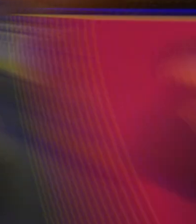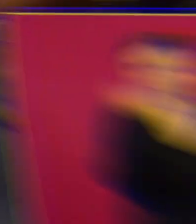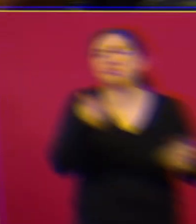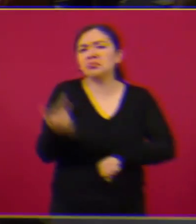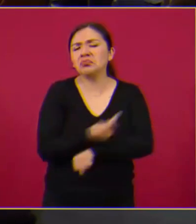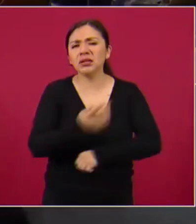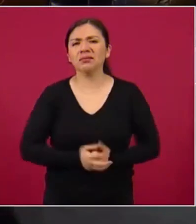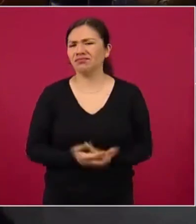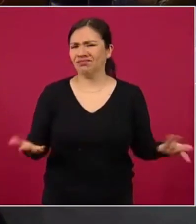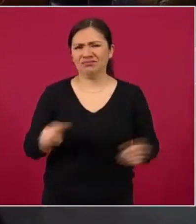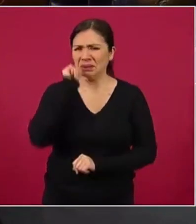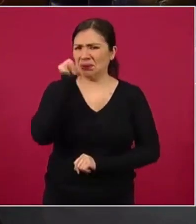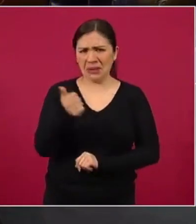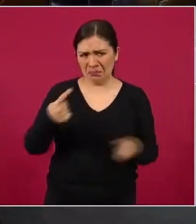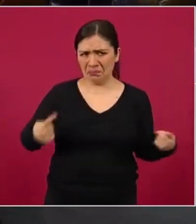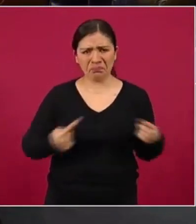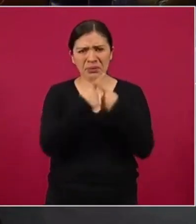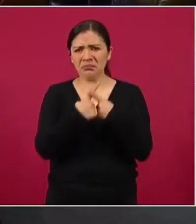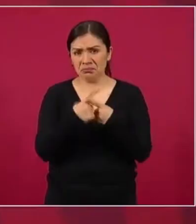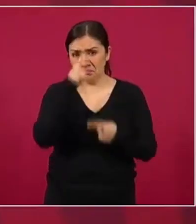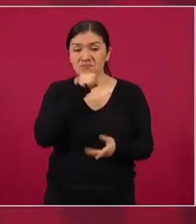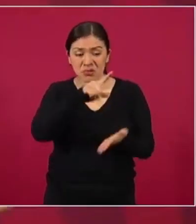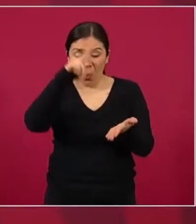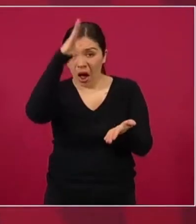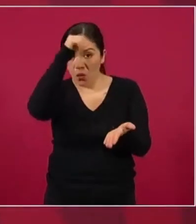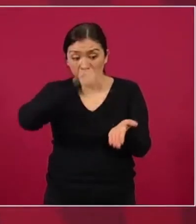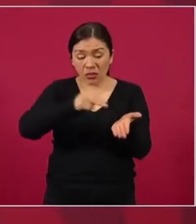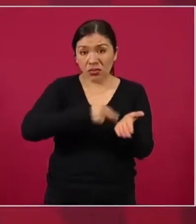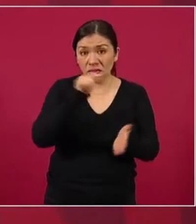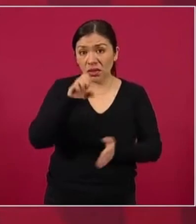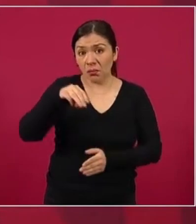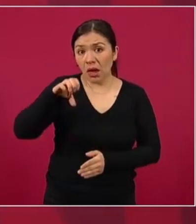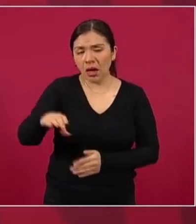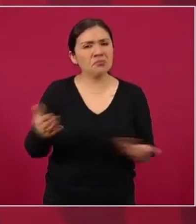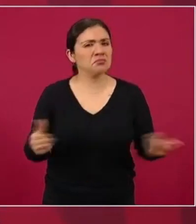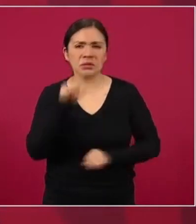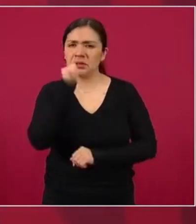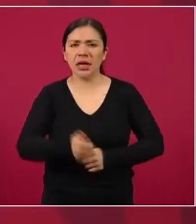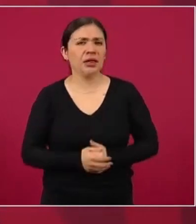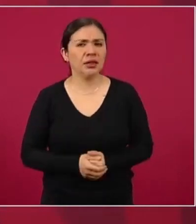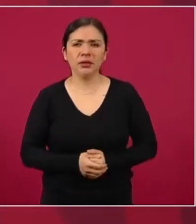No afecta en nada el tratado, porque por